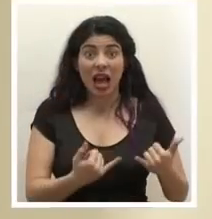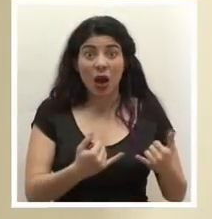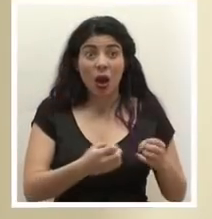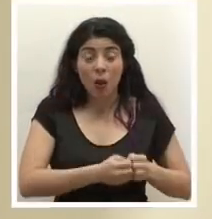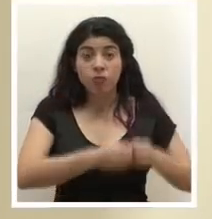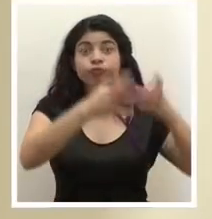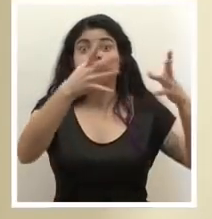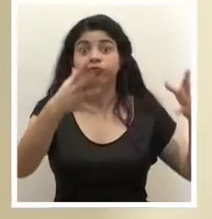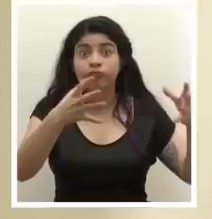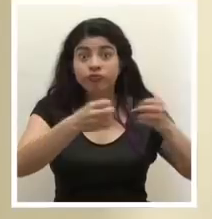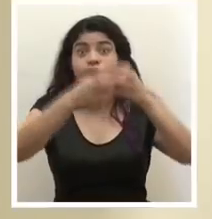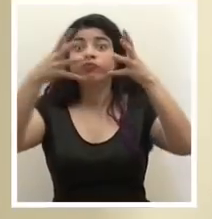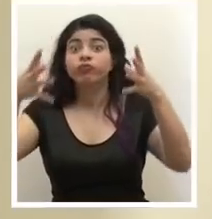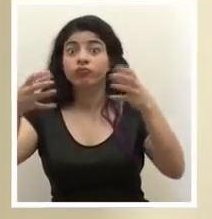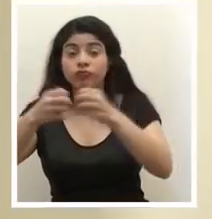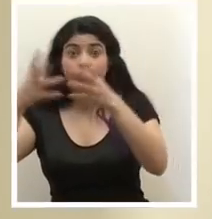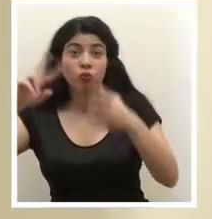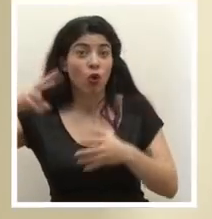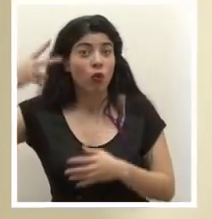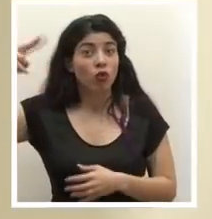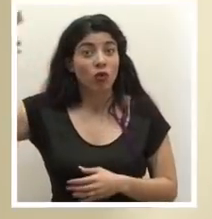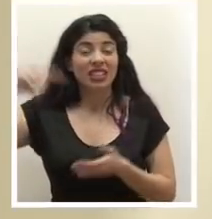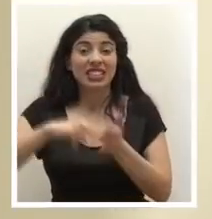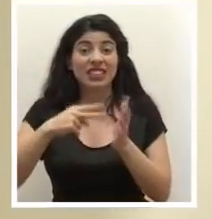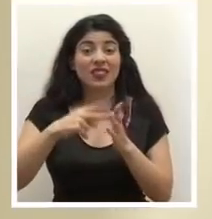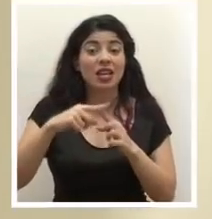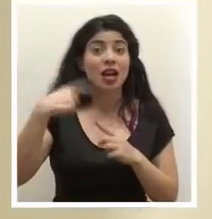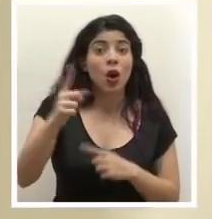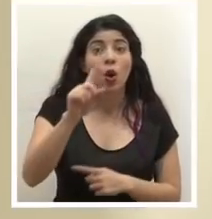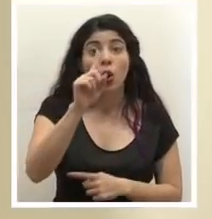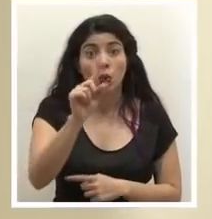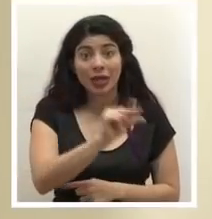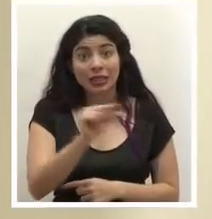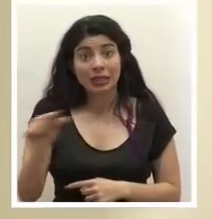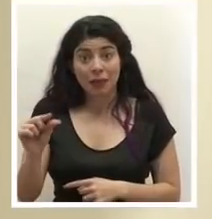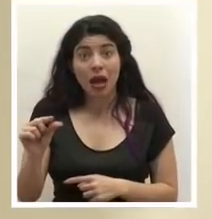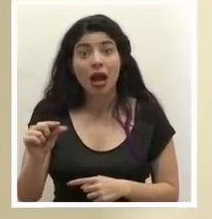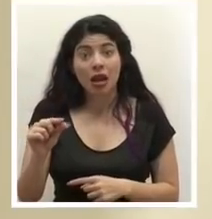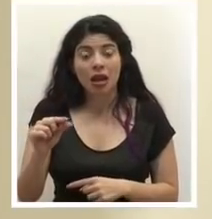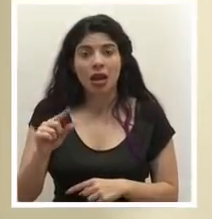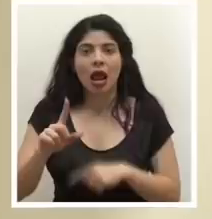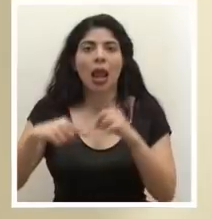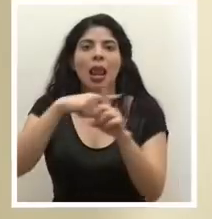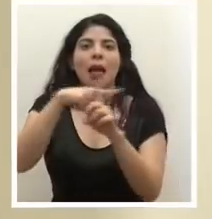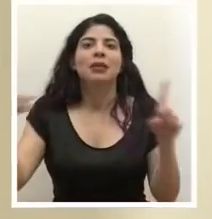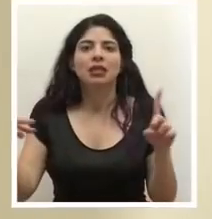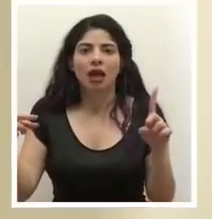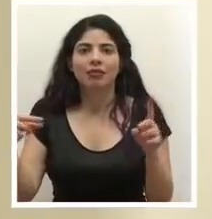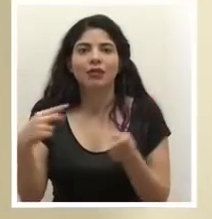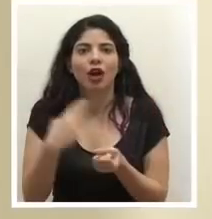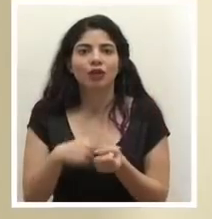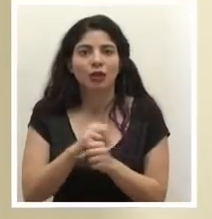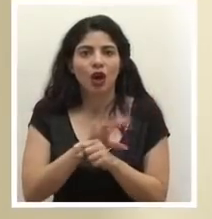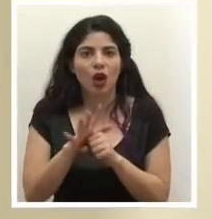exponencial, significaría que en una semana más estaríamos en la mitad de la capacidad de SEACO